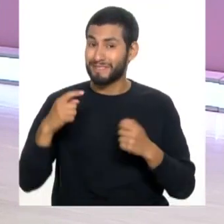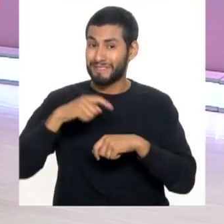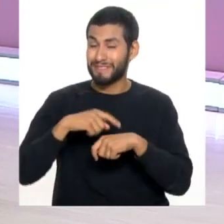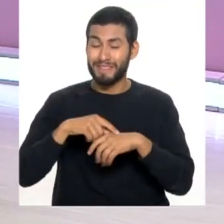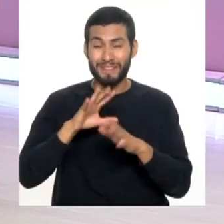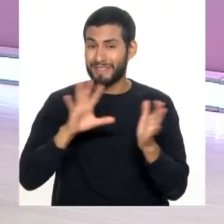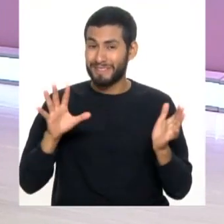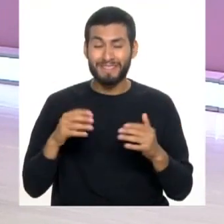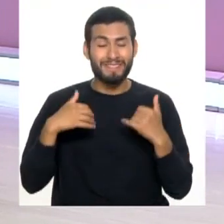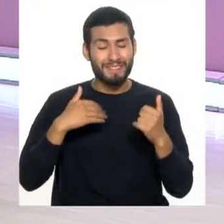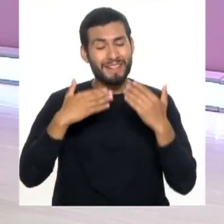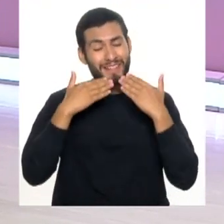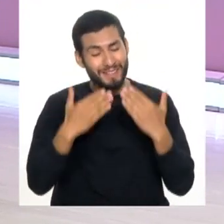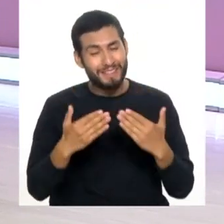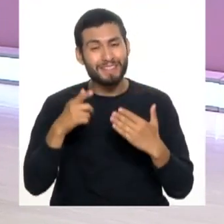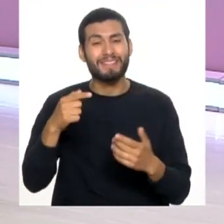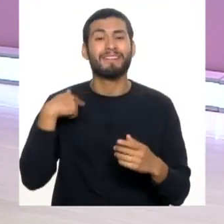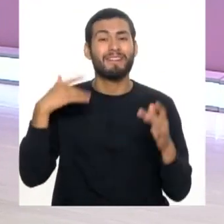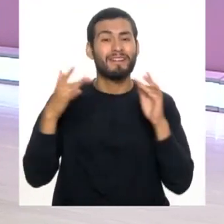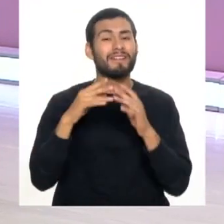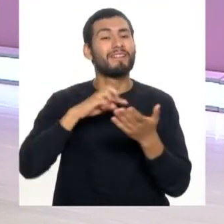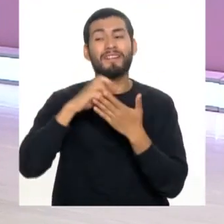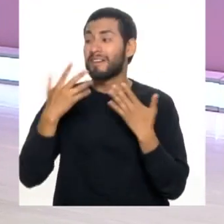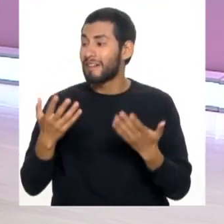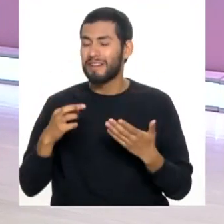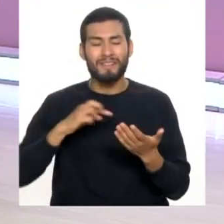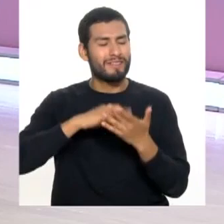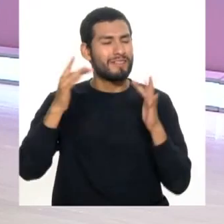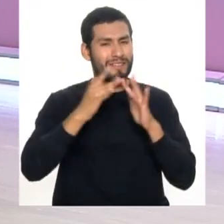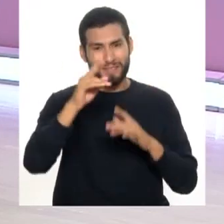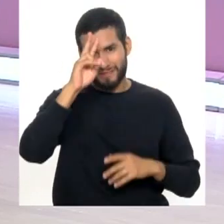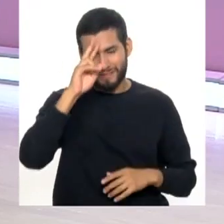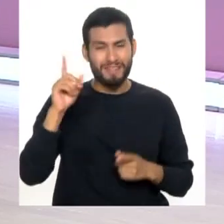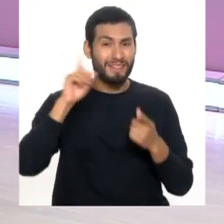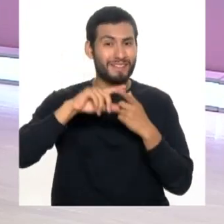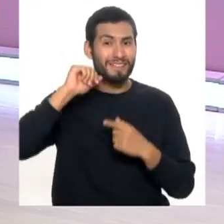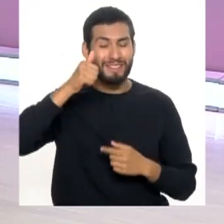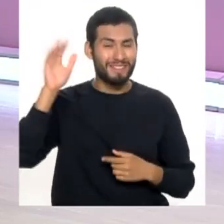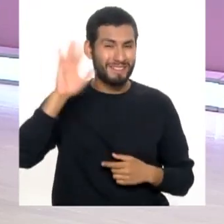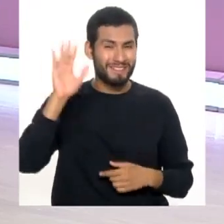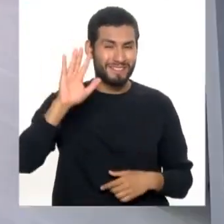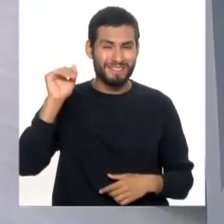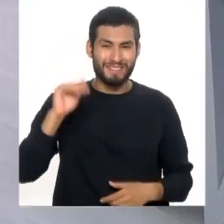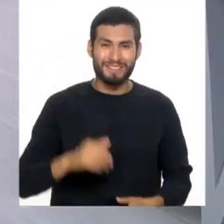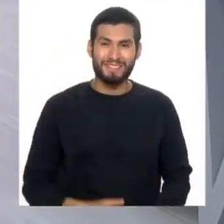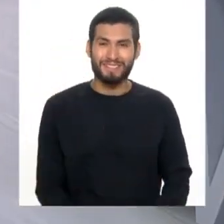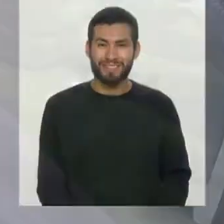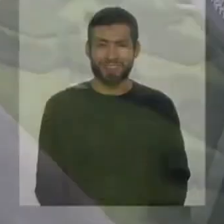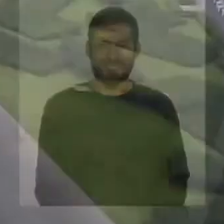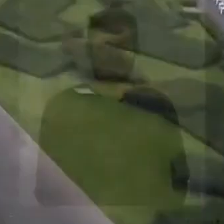tiempo para más. Muchas gracias. Y ya nos conectamos con... Conecta Perú. Hasta mañana. Bye, bye. Chau, chau.